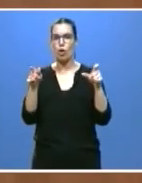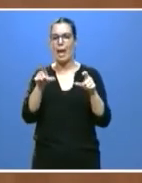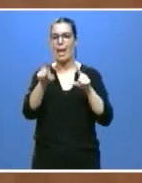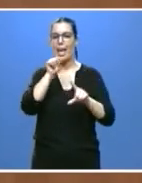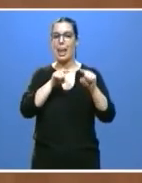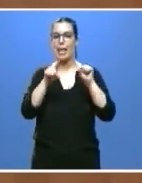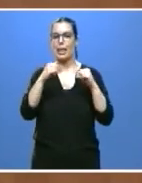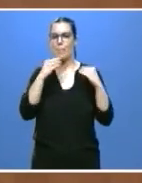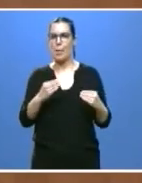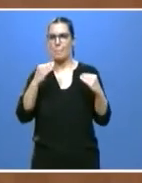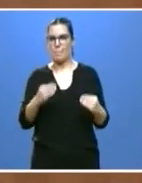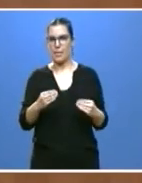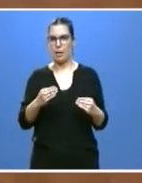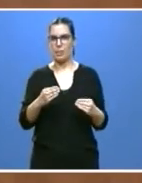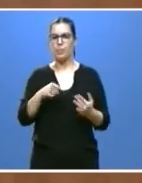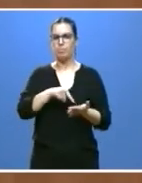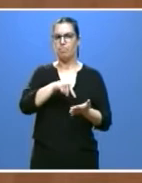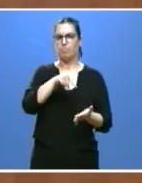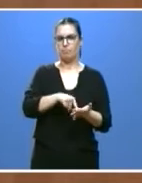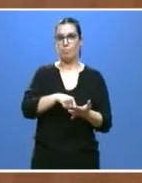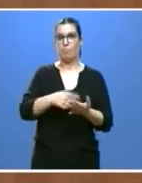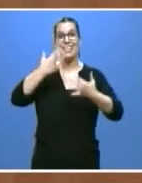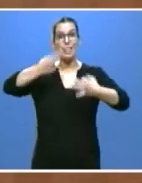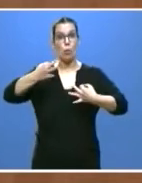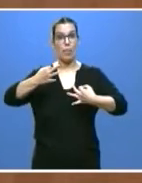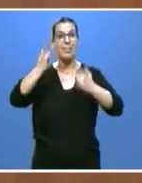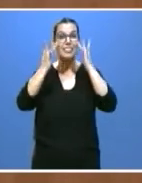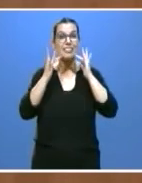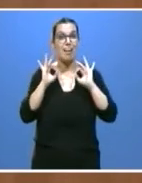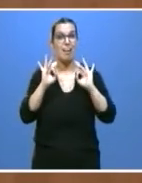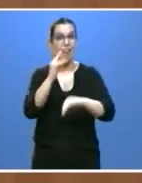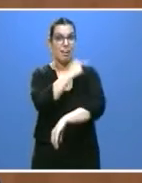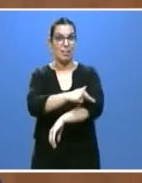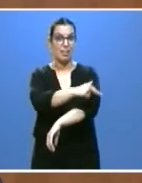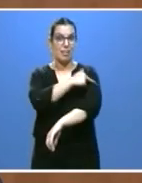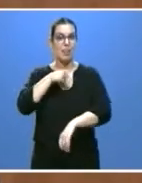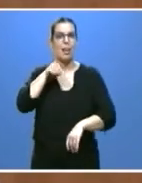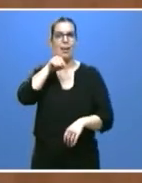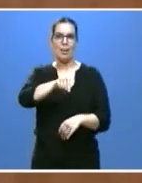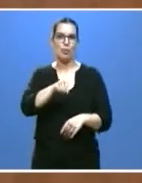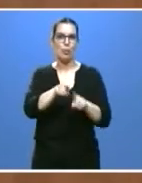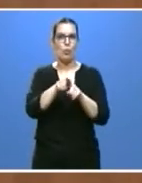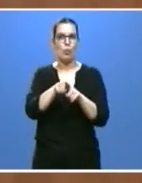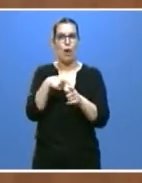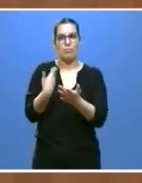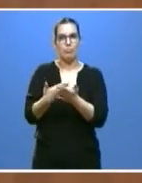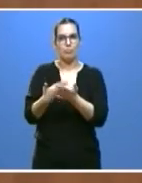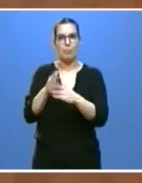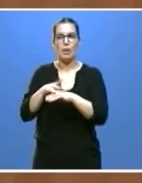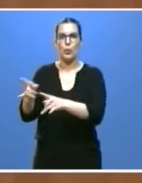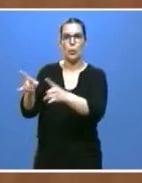en sus exigencias. Y la seguridad sanitaria precisamente va a ser el mayor activo turístico que tenemos.